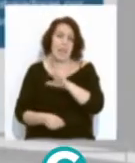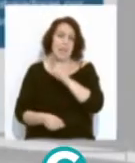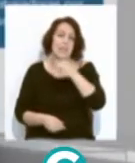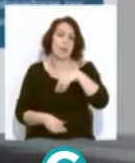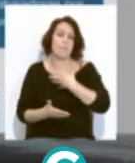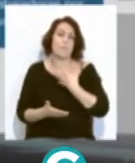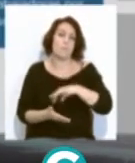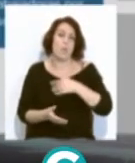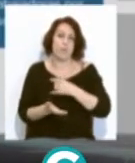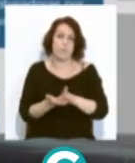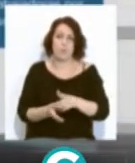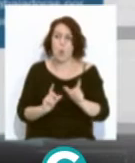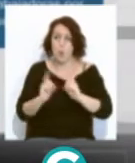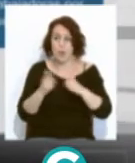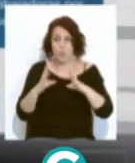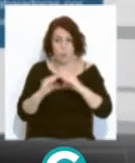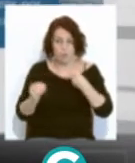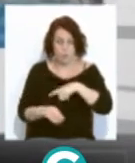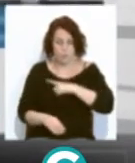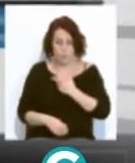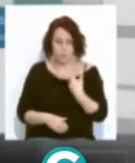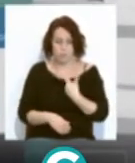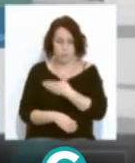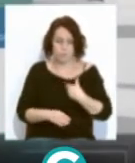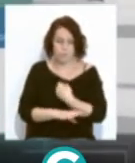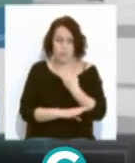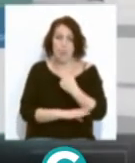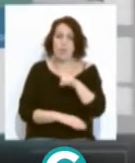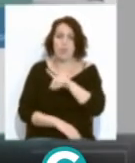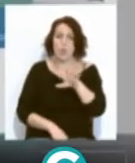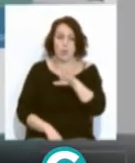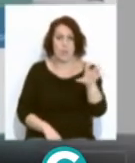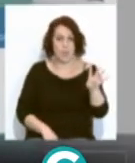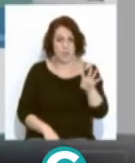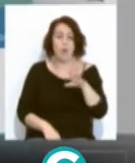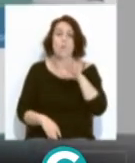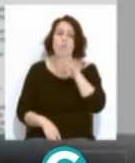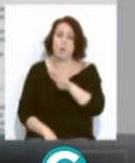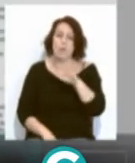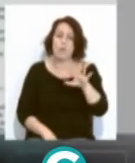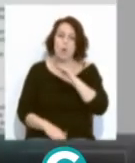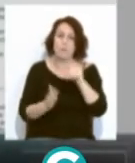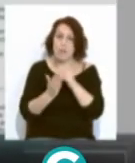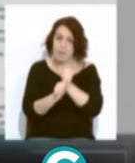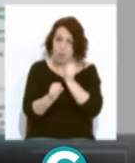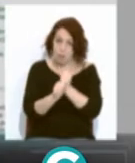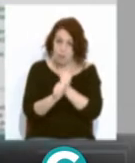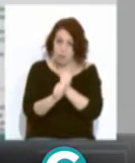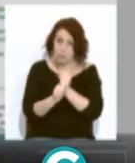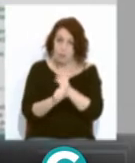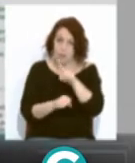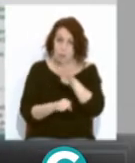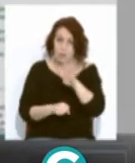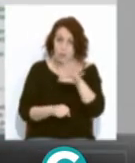Desde la Junta vamos a apoyar a unos 145.000 trabajadores de los que han estado